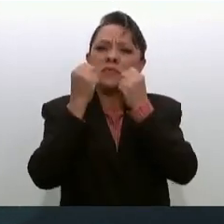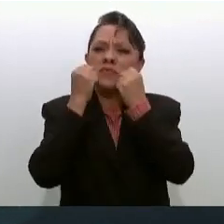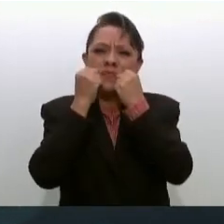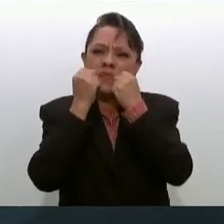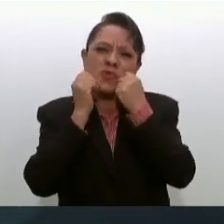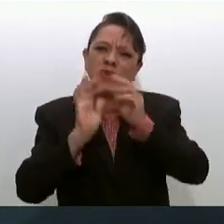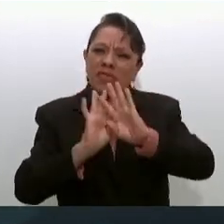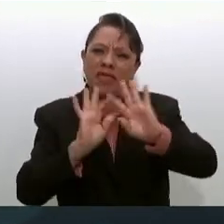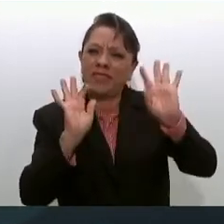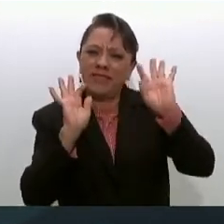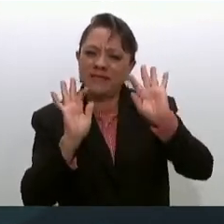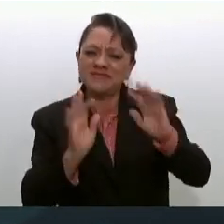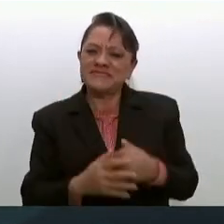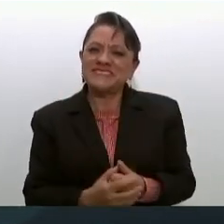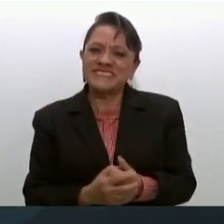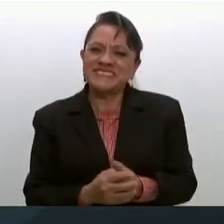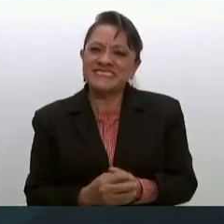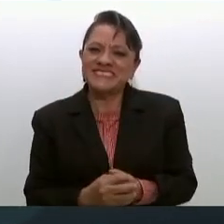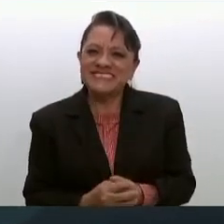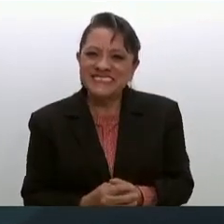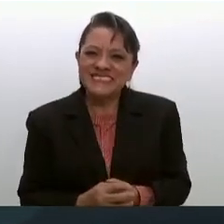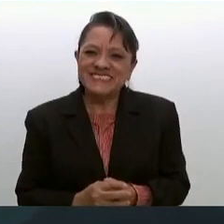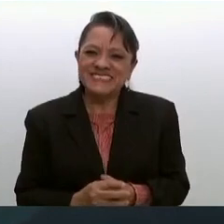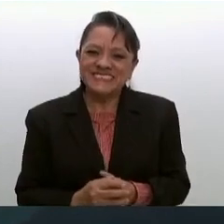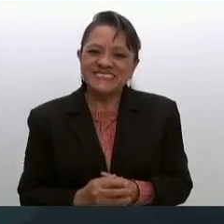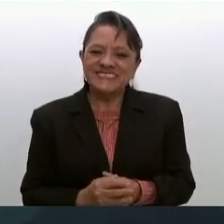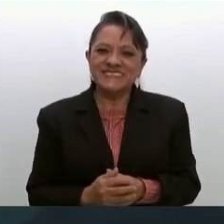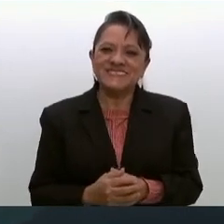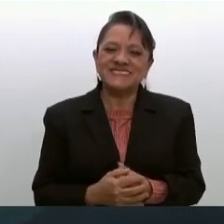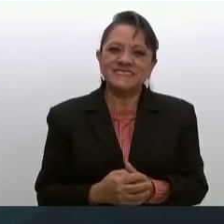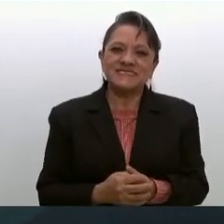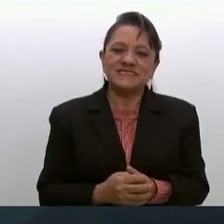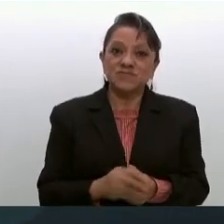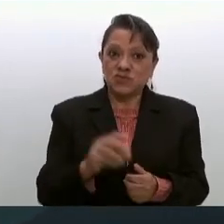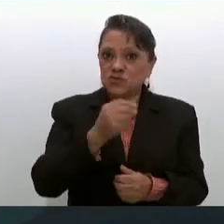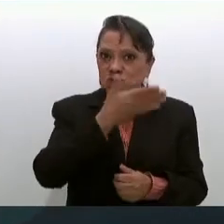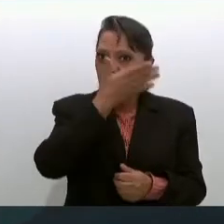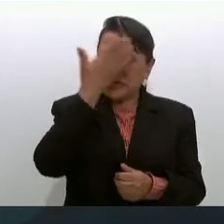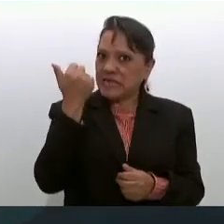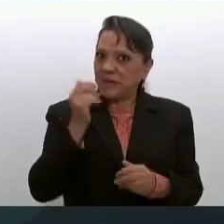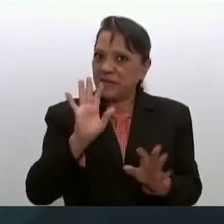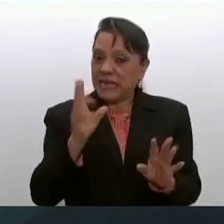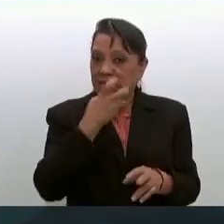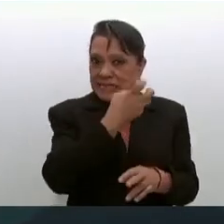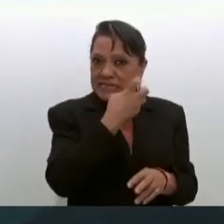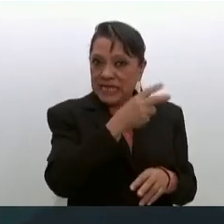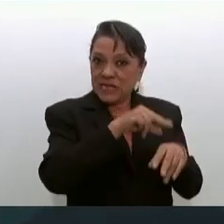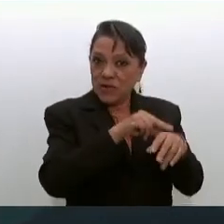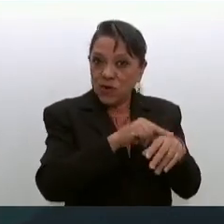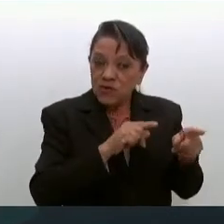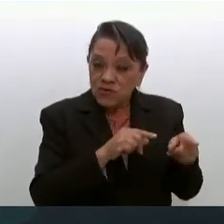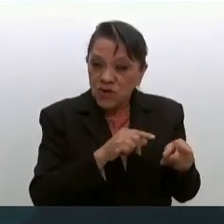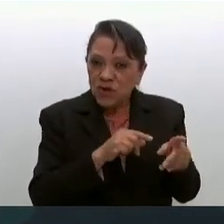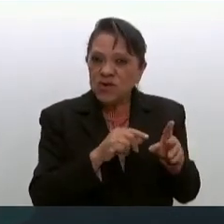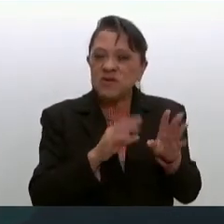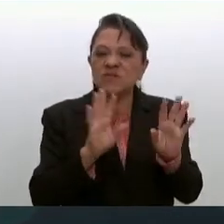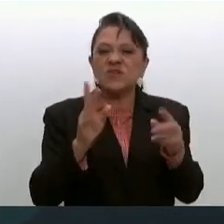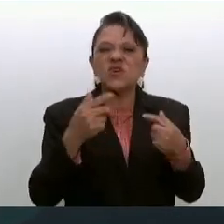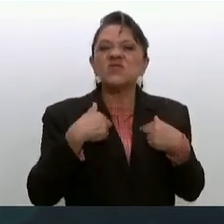comunicativos este no se va a enterar pero creo que no le